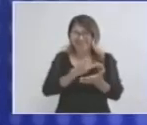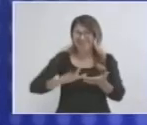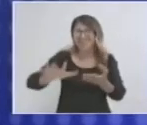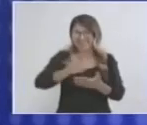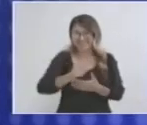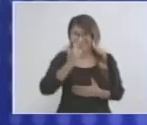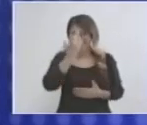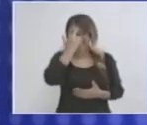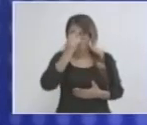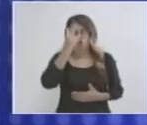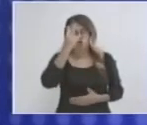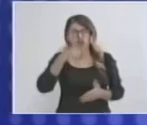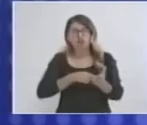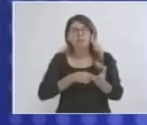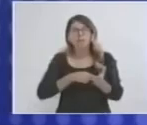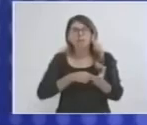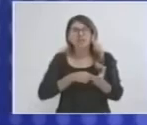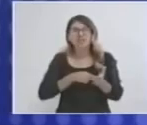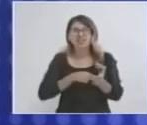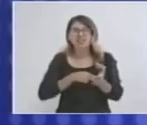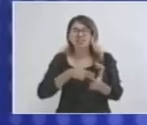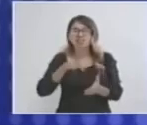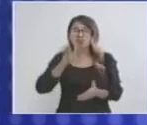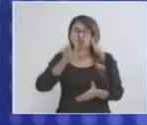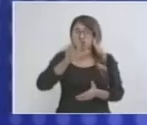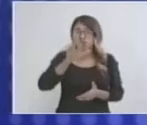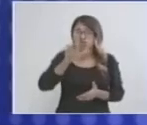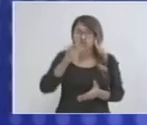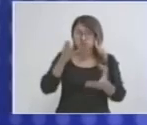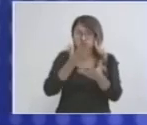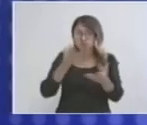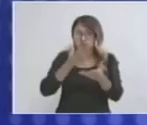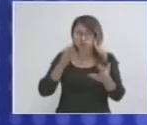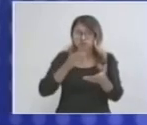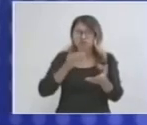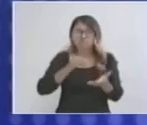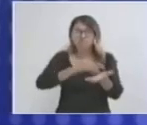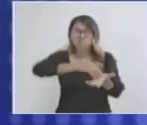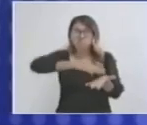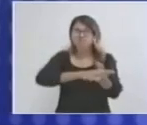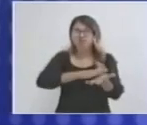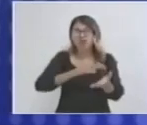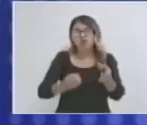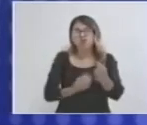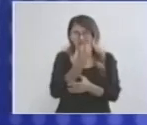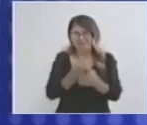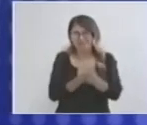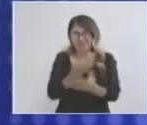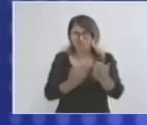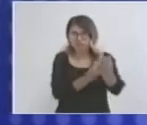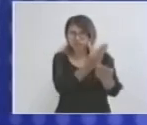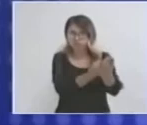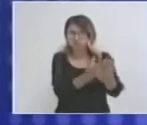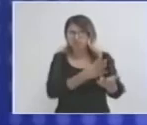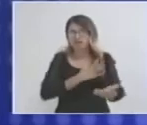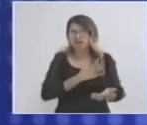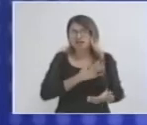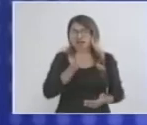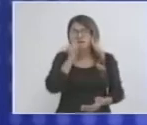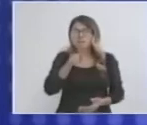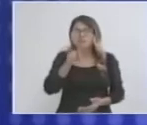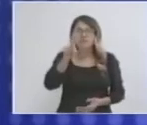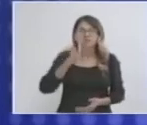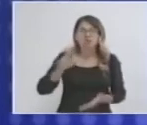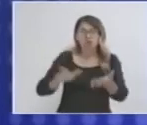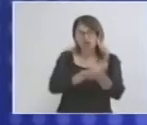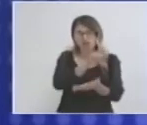hace dos años, en el 2018 se aprobó esta nueva ley, es una propuesta que surgió de Cámara, es una ley